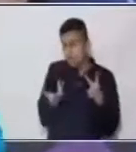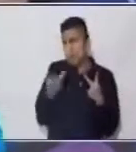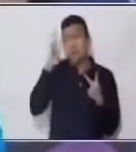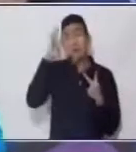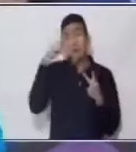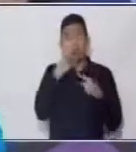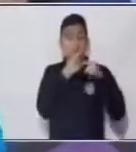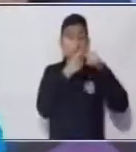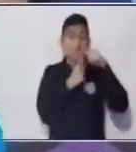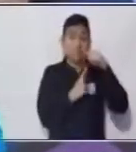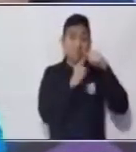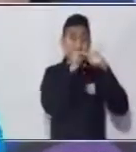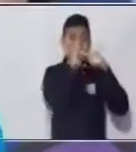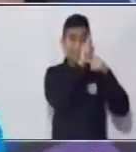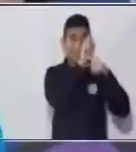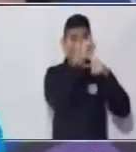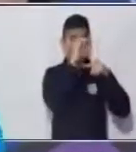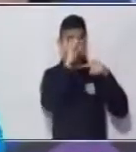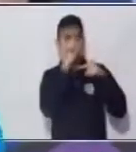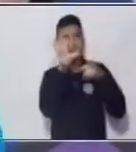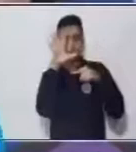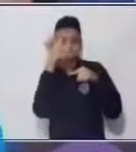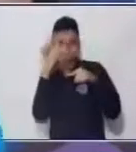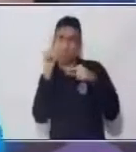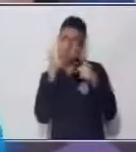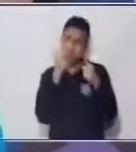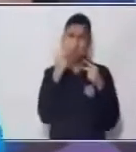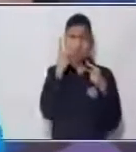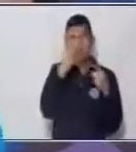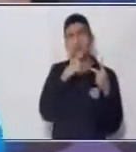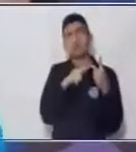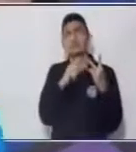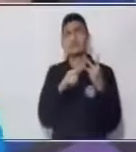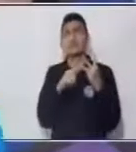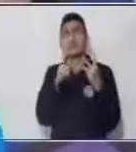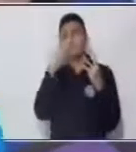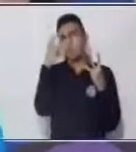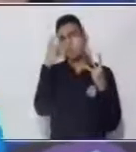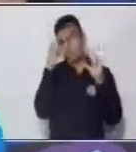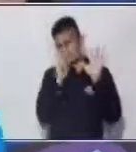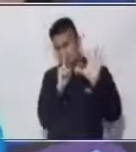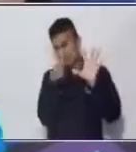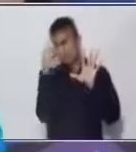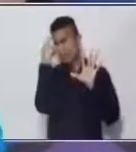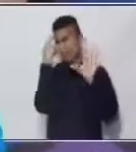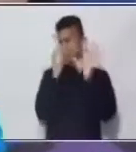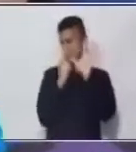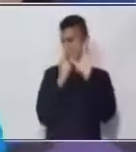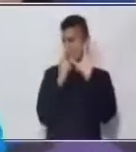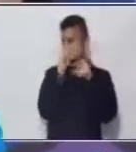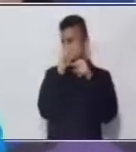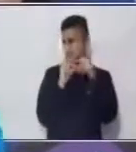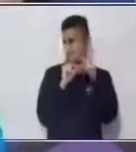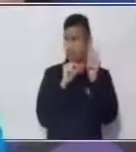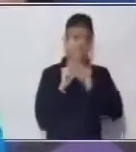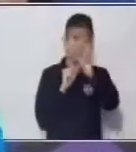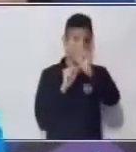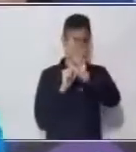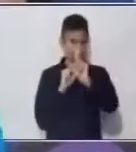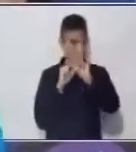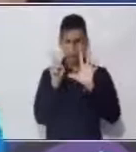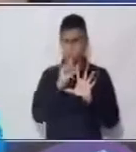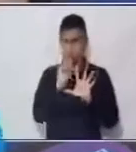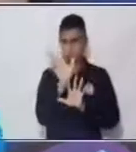mitad de cien es cincuenta ¿Creen que el seis es divisor de cien? ¿Verdad que no? No,